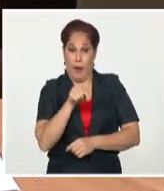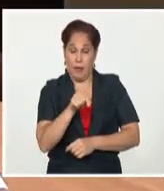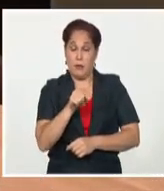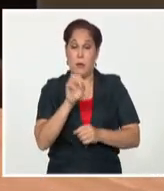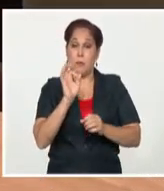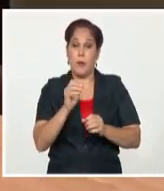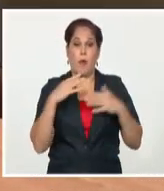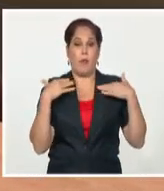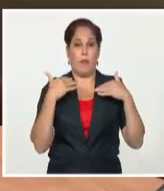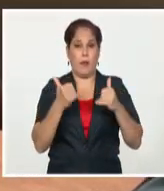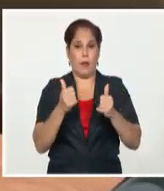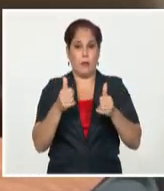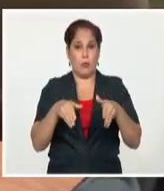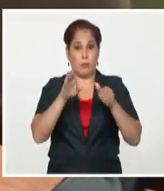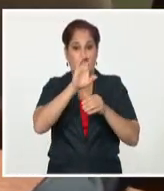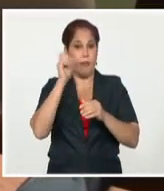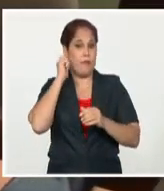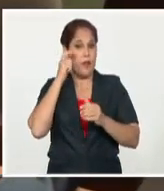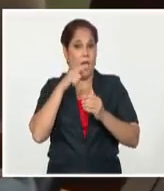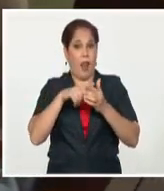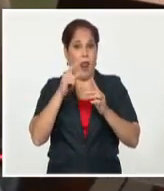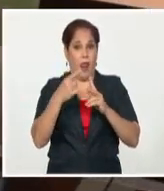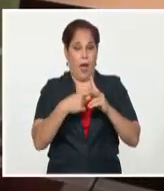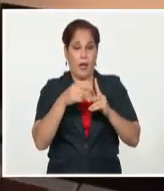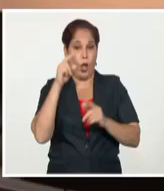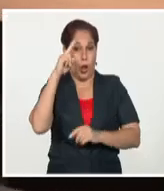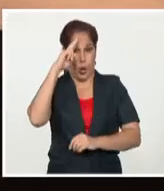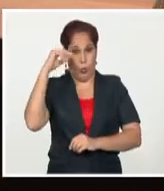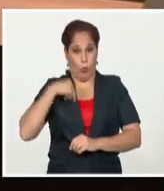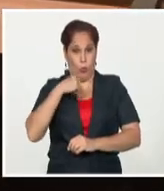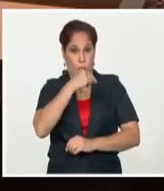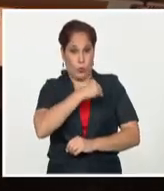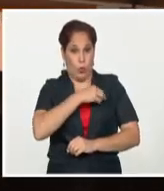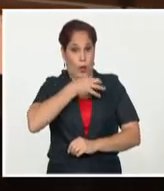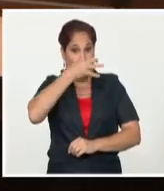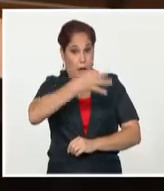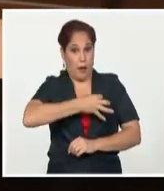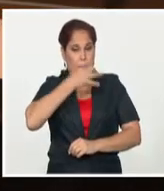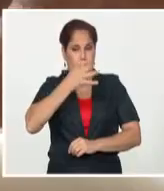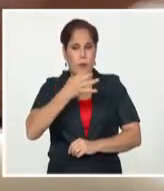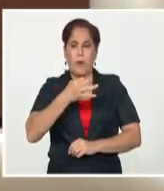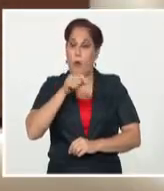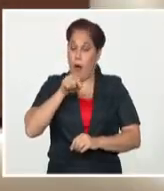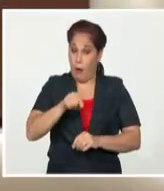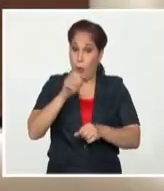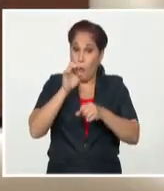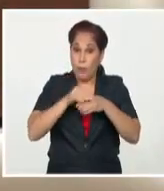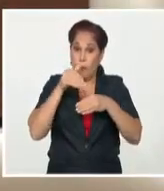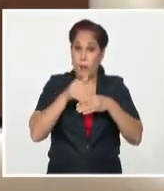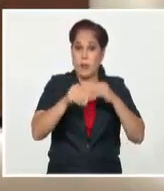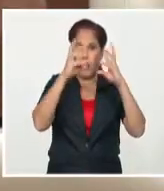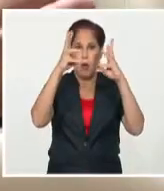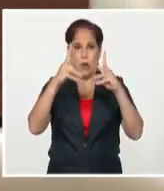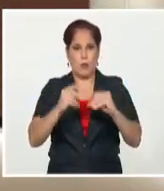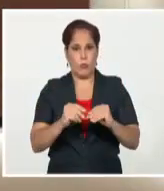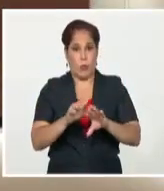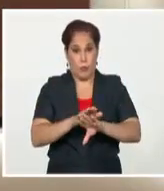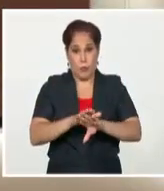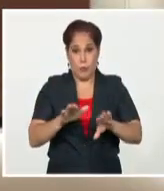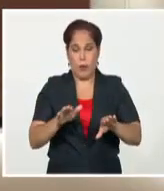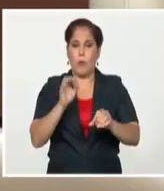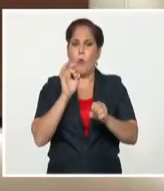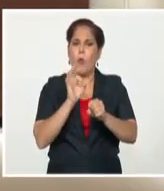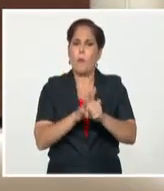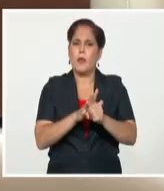respecto, el director del Instituto Finlay de Vacunas, doctor Vicente Vérez Bencomo, aseguró que, a partir de los resultados obtenidos, se